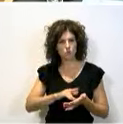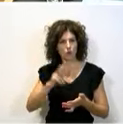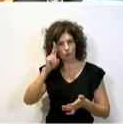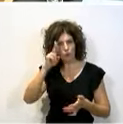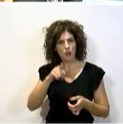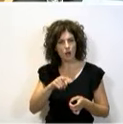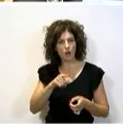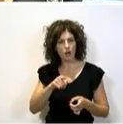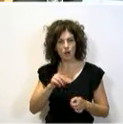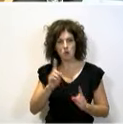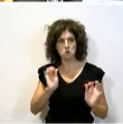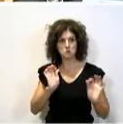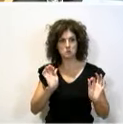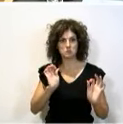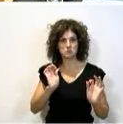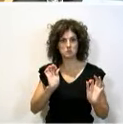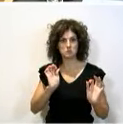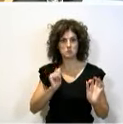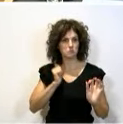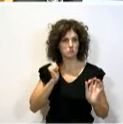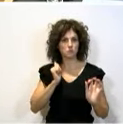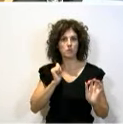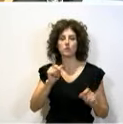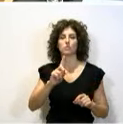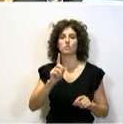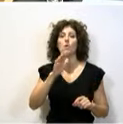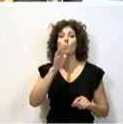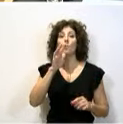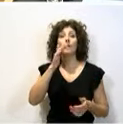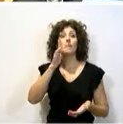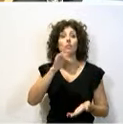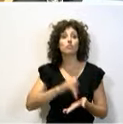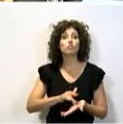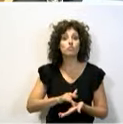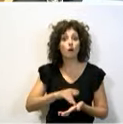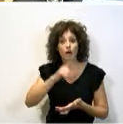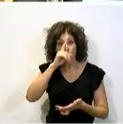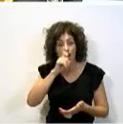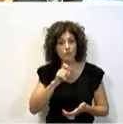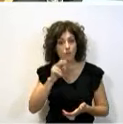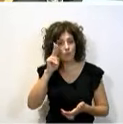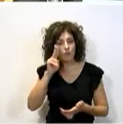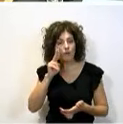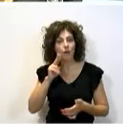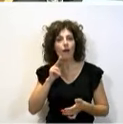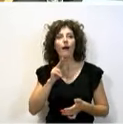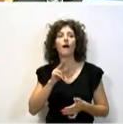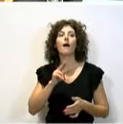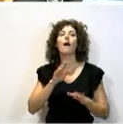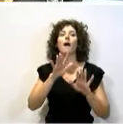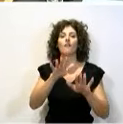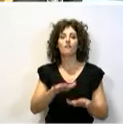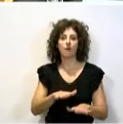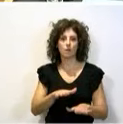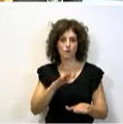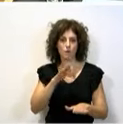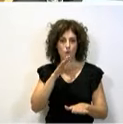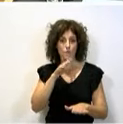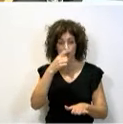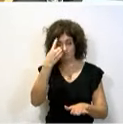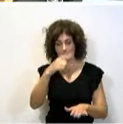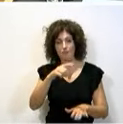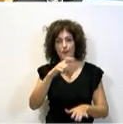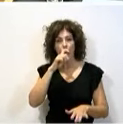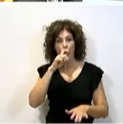Pregunto, ¿es año jubilar o no? Porque es que si lo fuera igual votaban a favor, porque ya saben que Aznar, su mayor argumento para